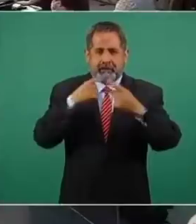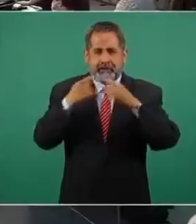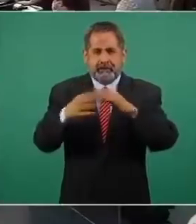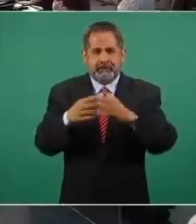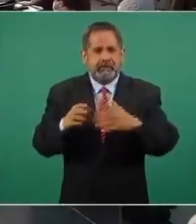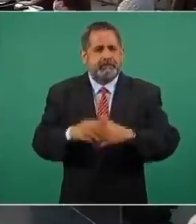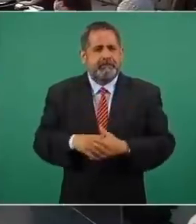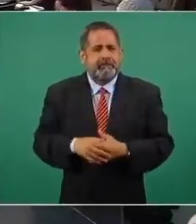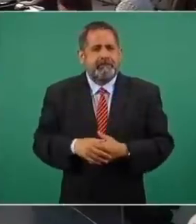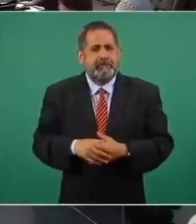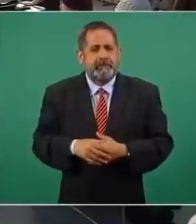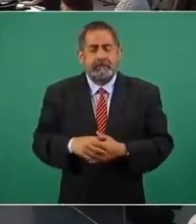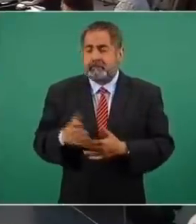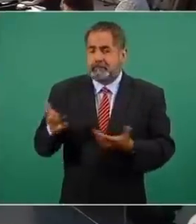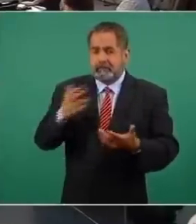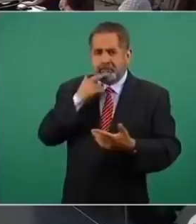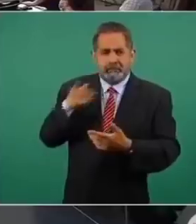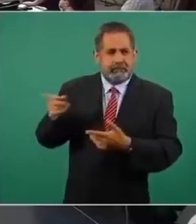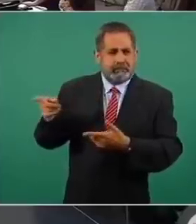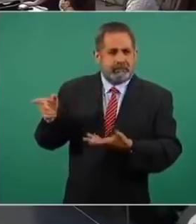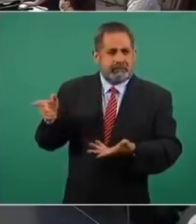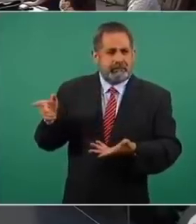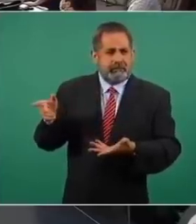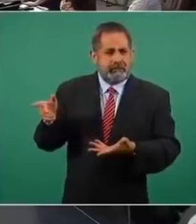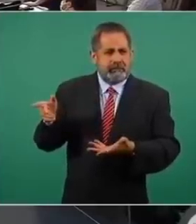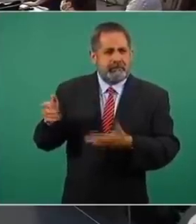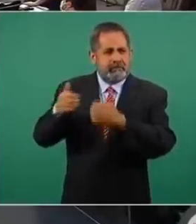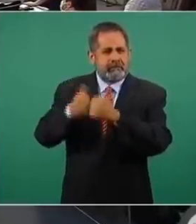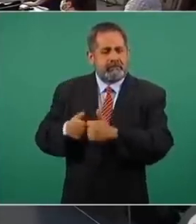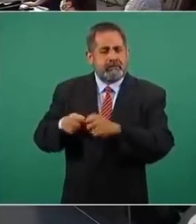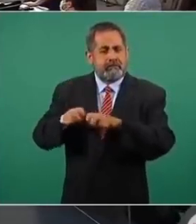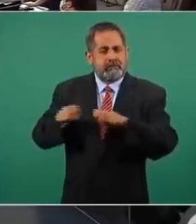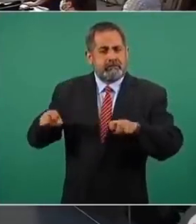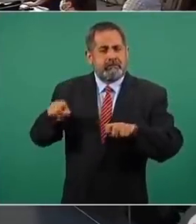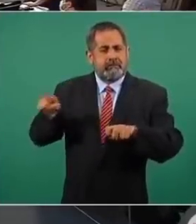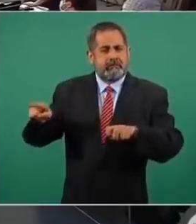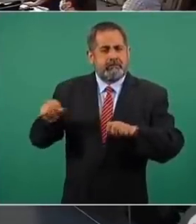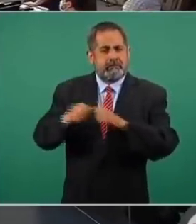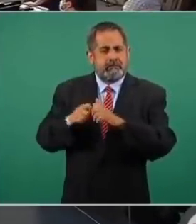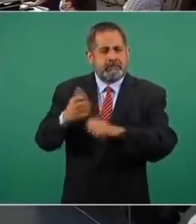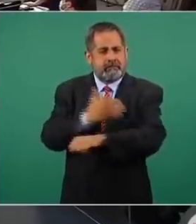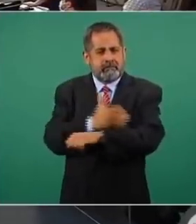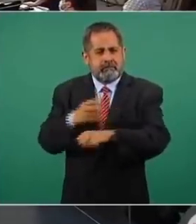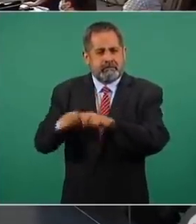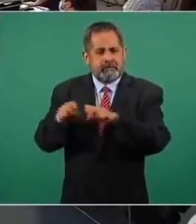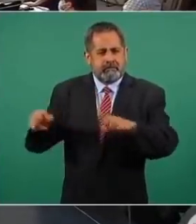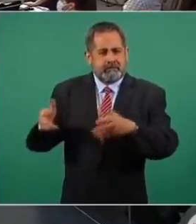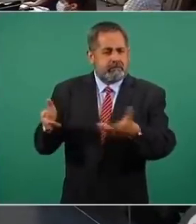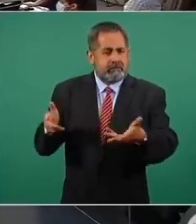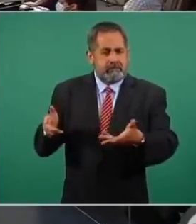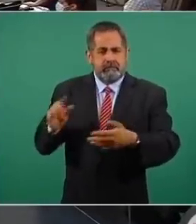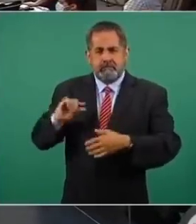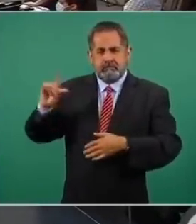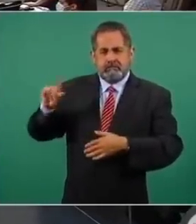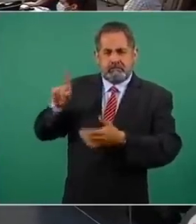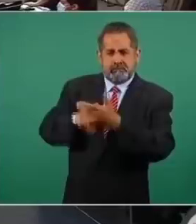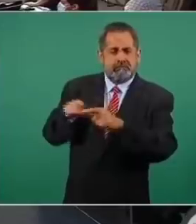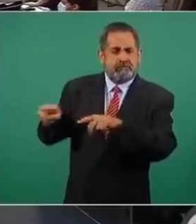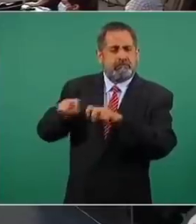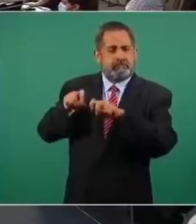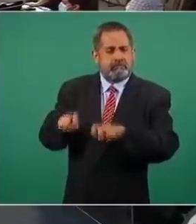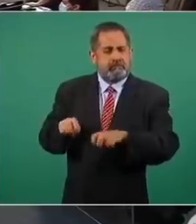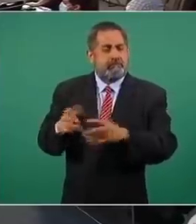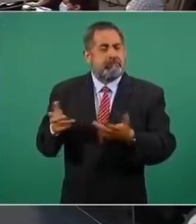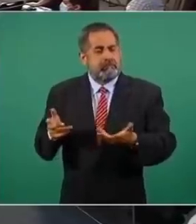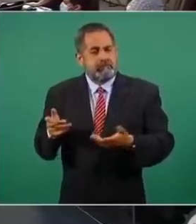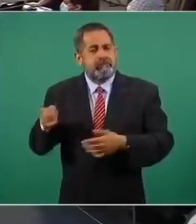porque no este se quedan aquí nuestros compañeros servidores públicos y